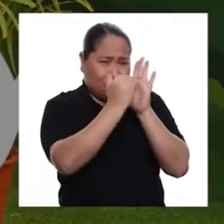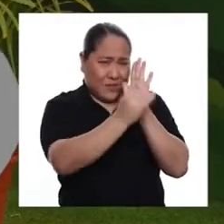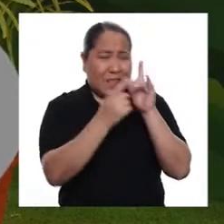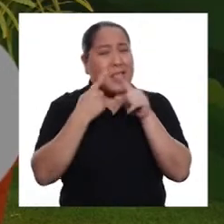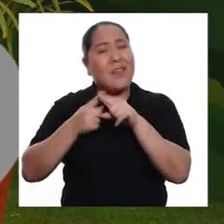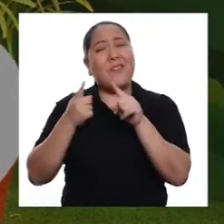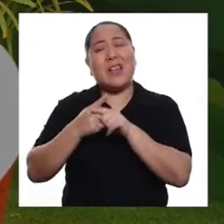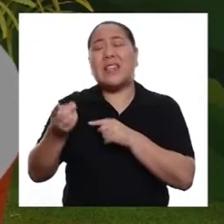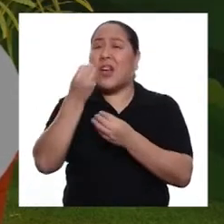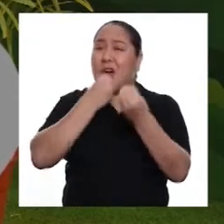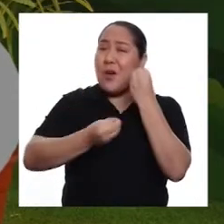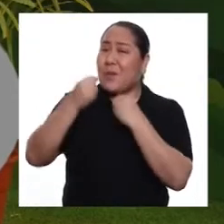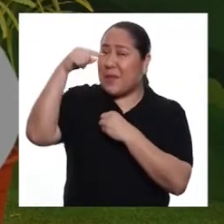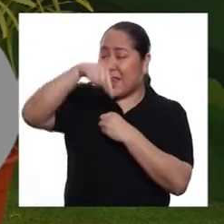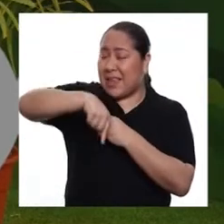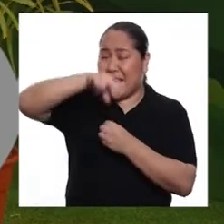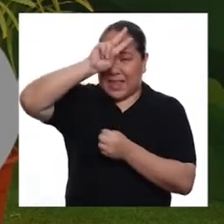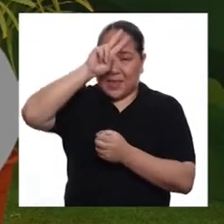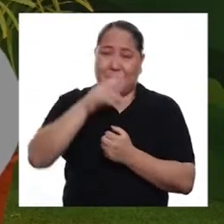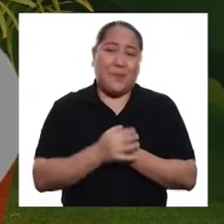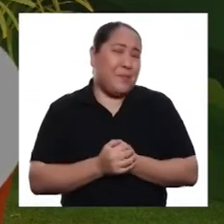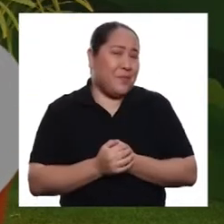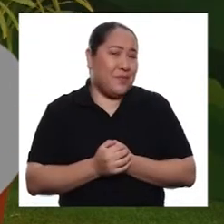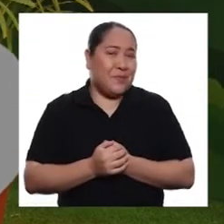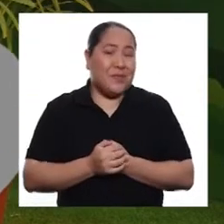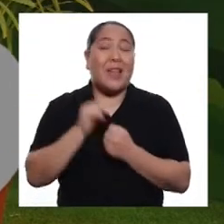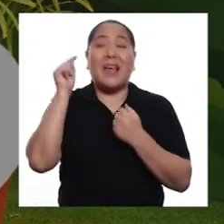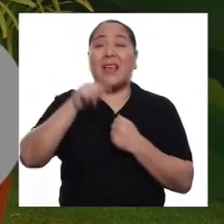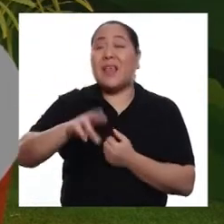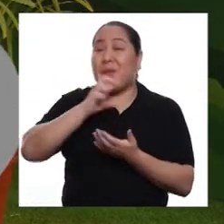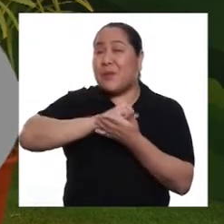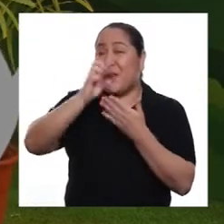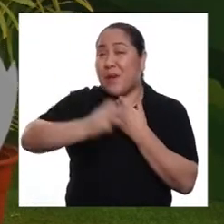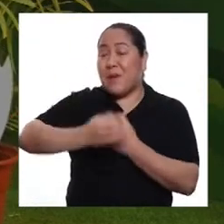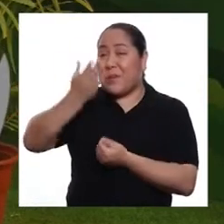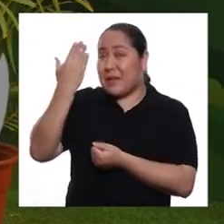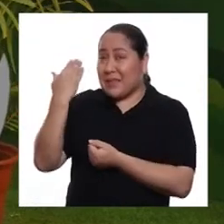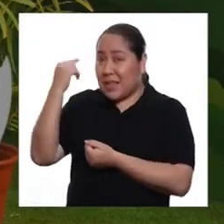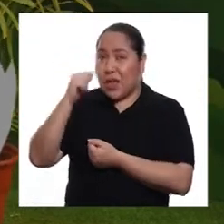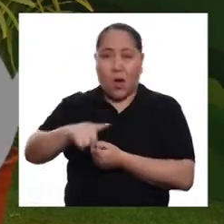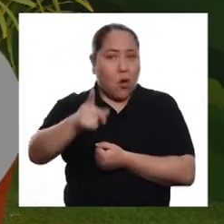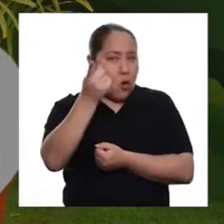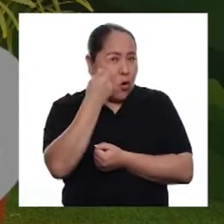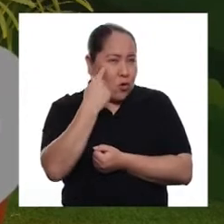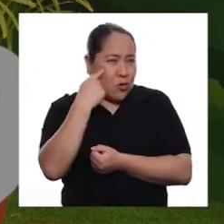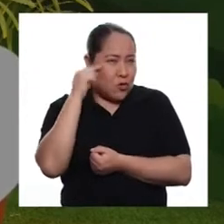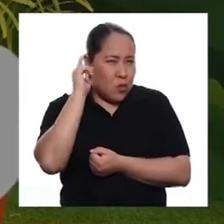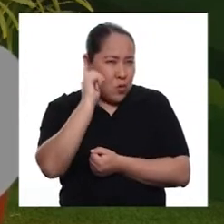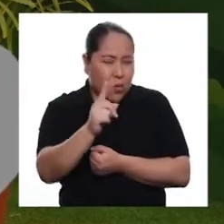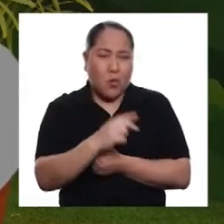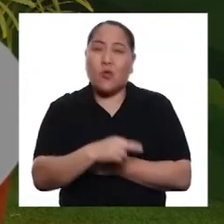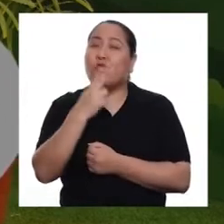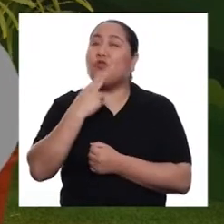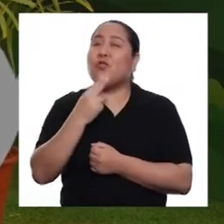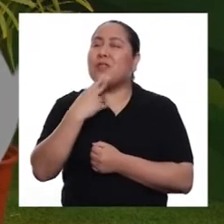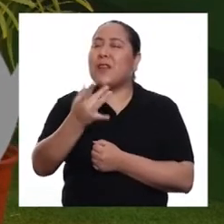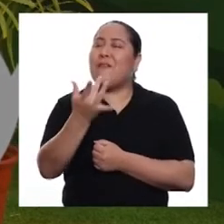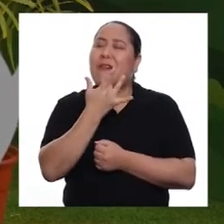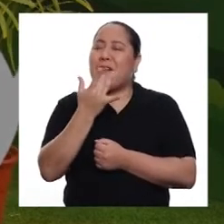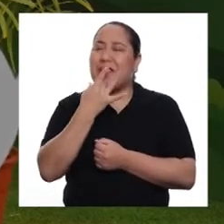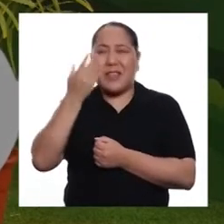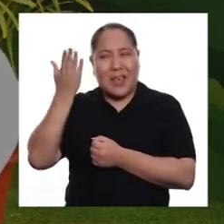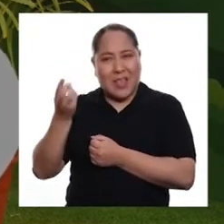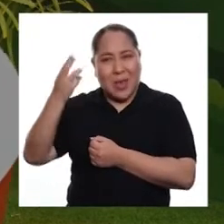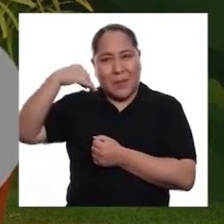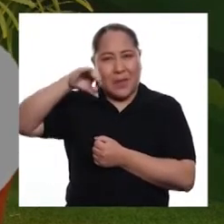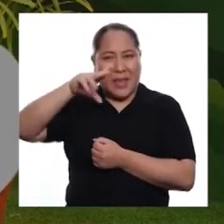ingredientes de los diversos platos de nuestra gastronomía. En el programa anterior, conocimos uno de los postres